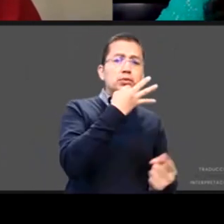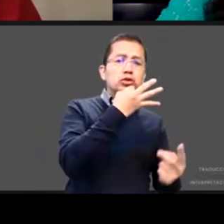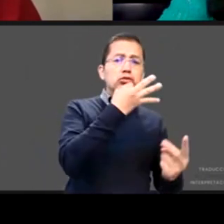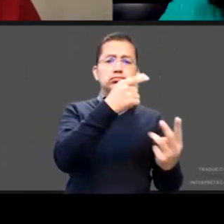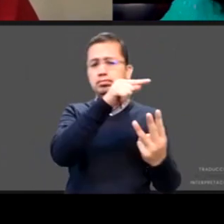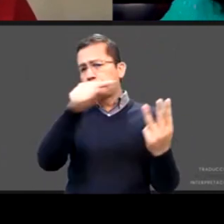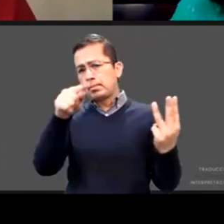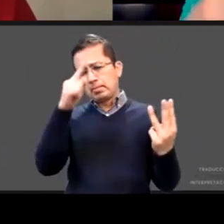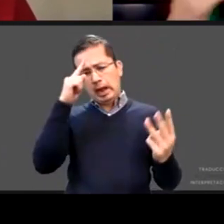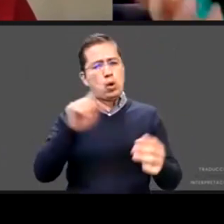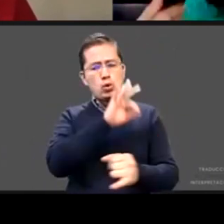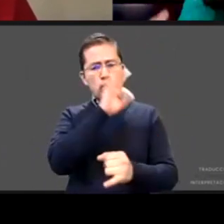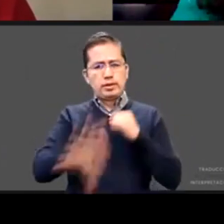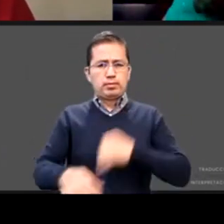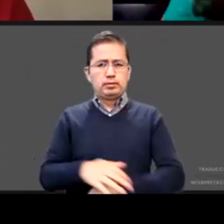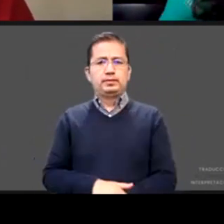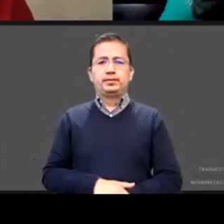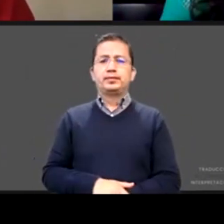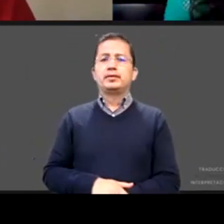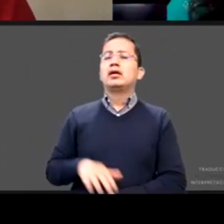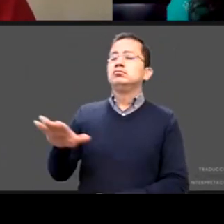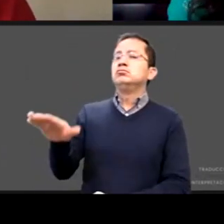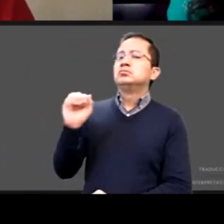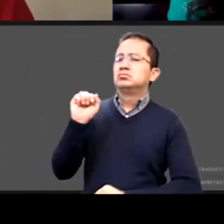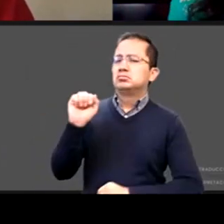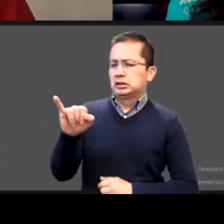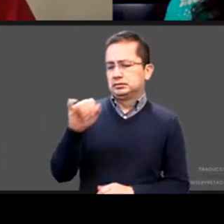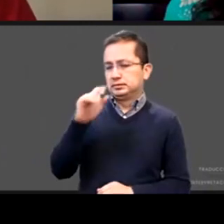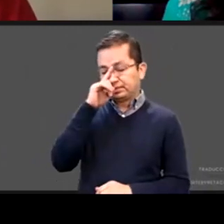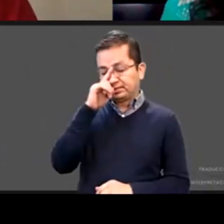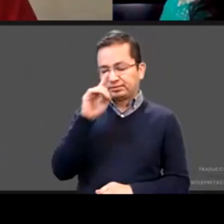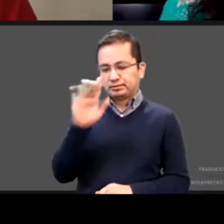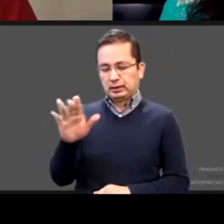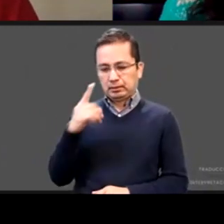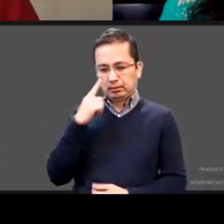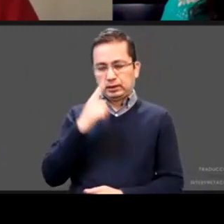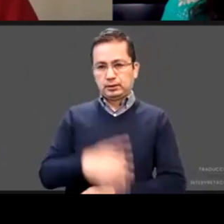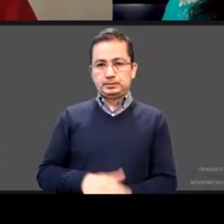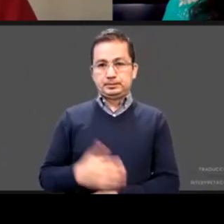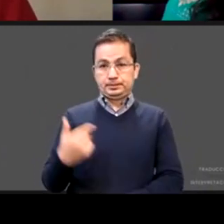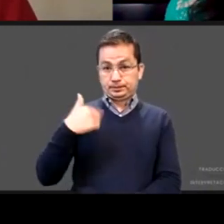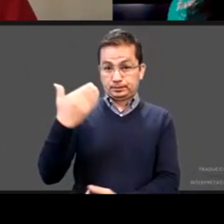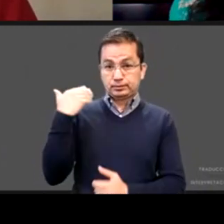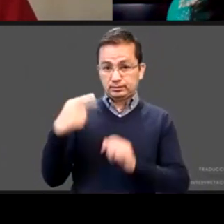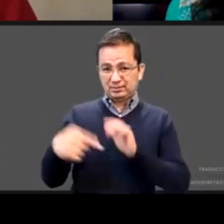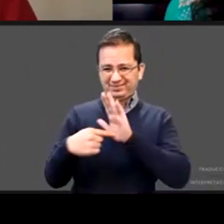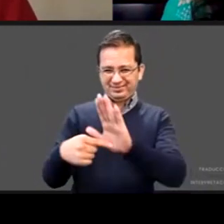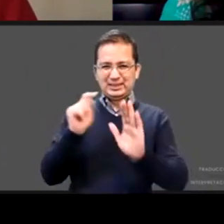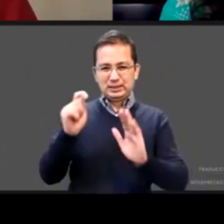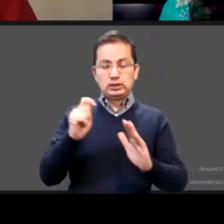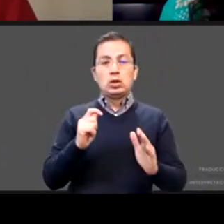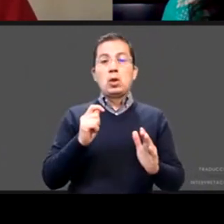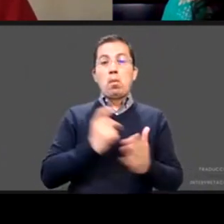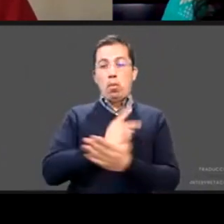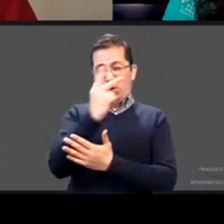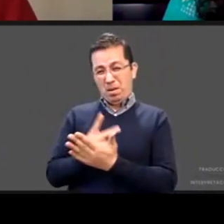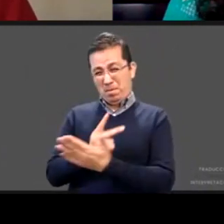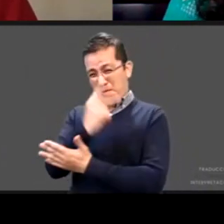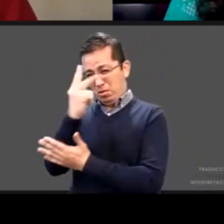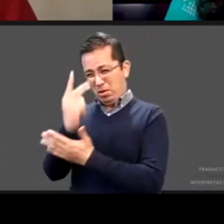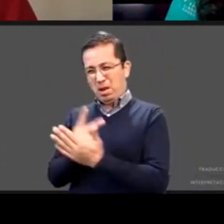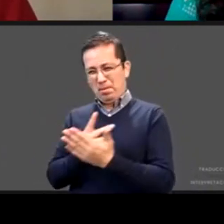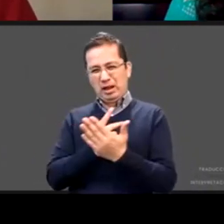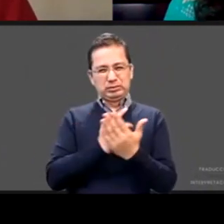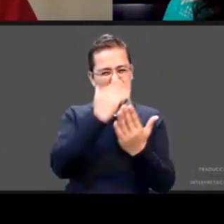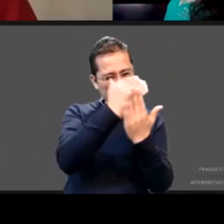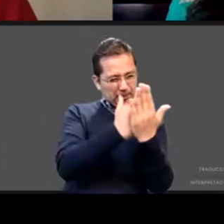decir que con lo que les estaba exponiendo hace un rato de la lista de programas que nos preocupan en la aplicación del decreto pues básicamente